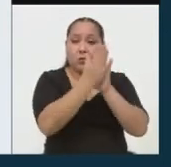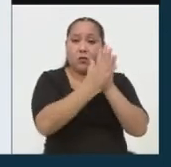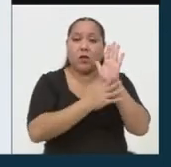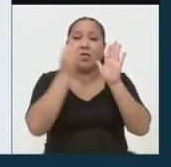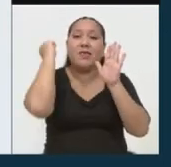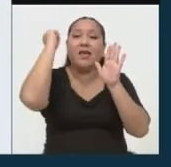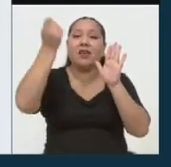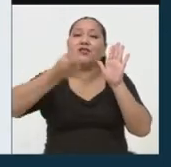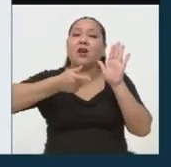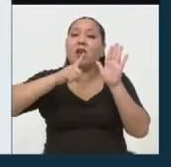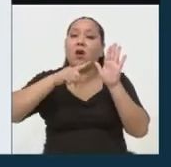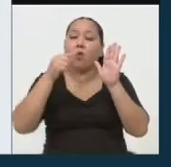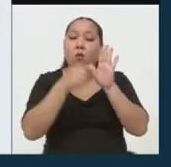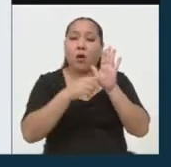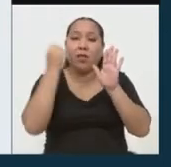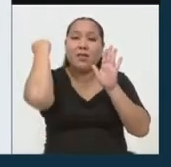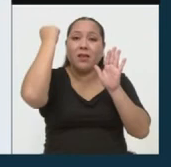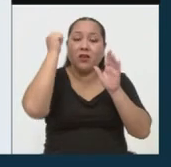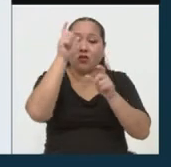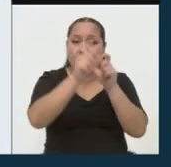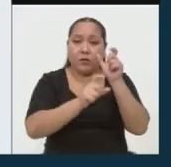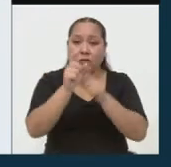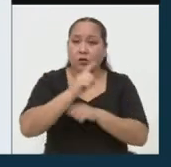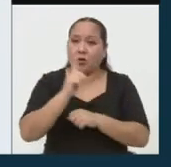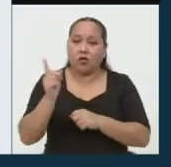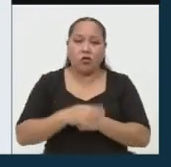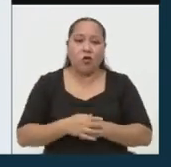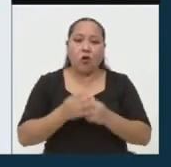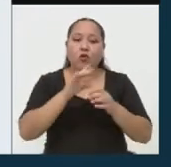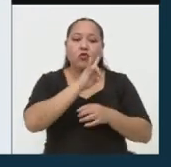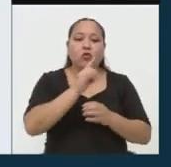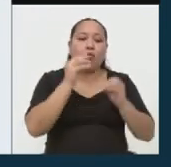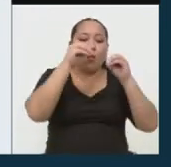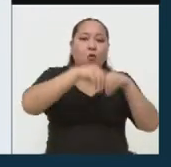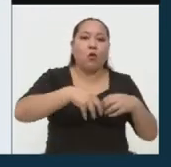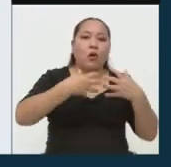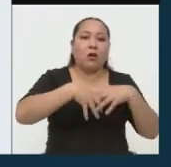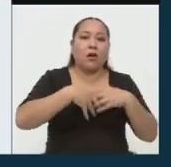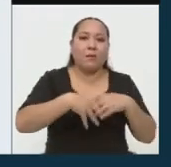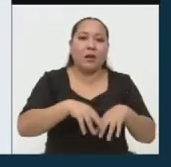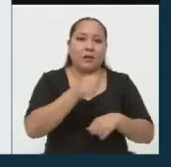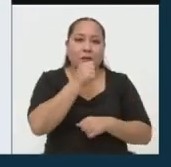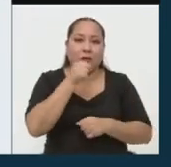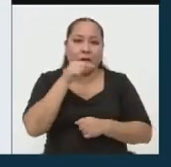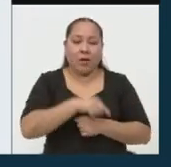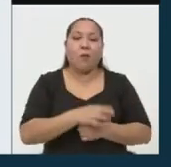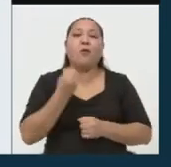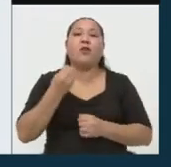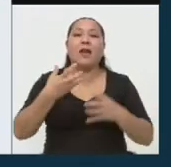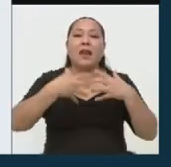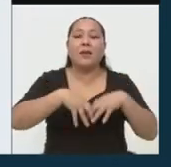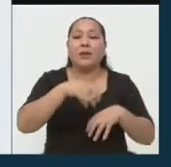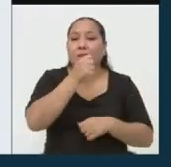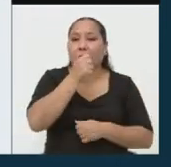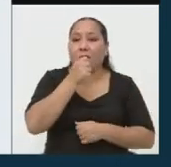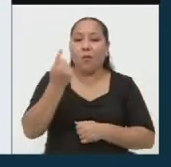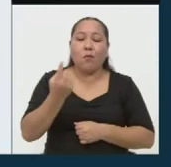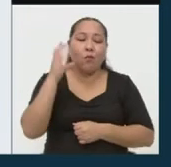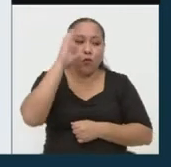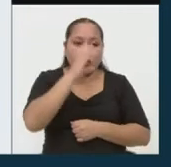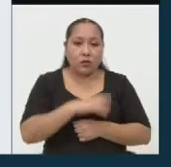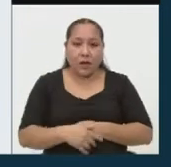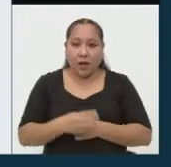como un derecho humano. De tal manera que no se privatice. Porque el privado lo único que busca es el lucro, es la